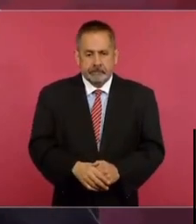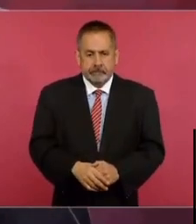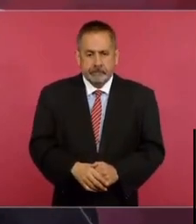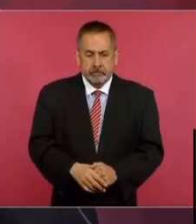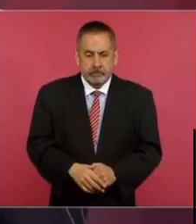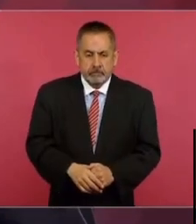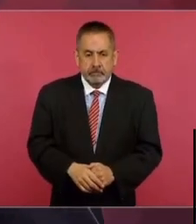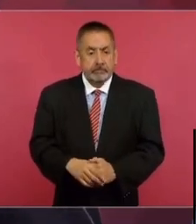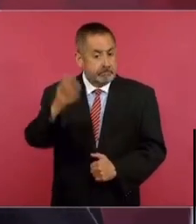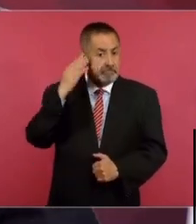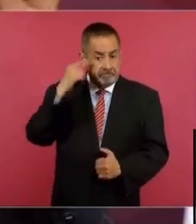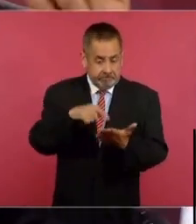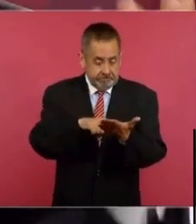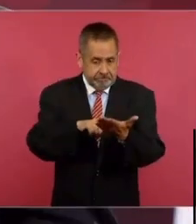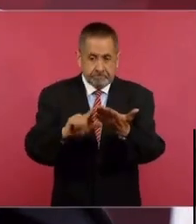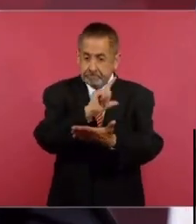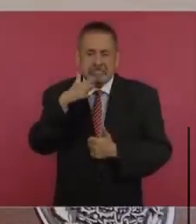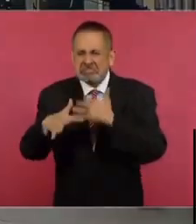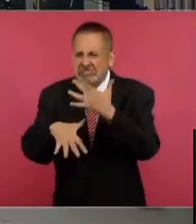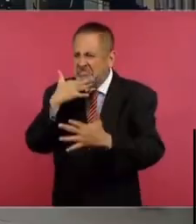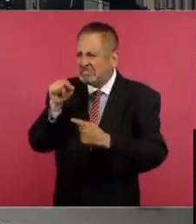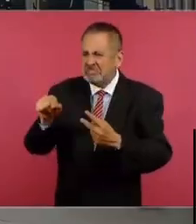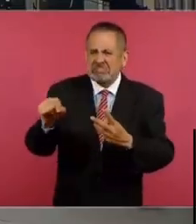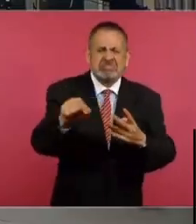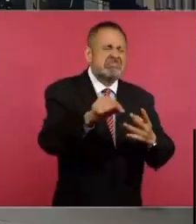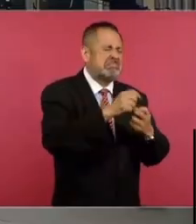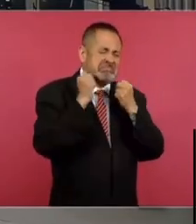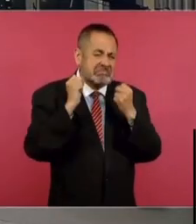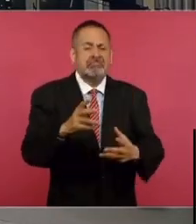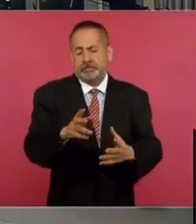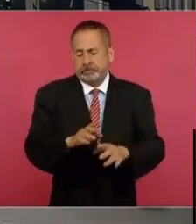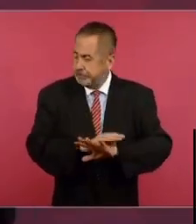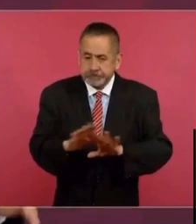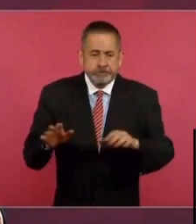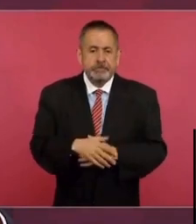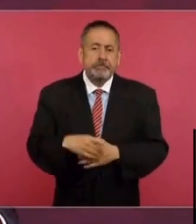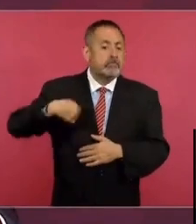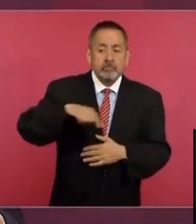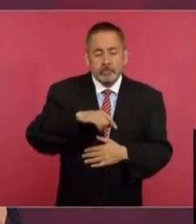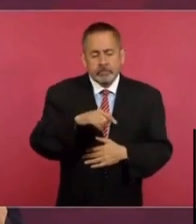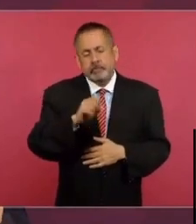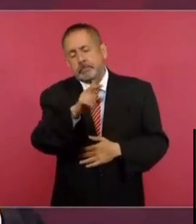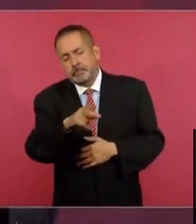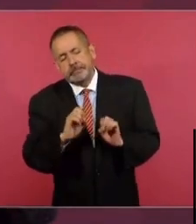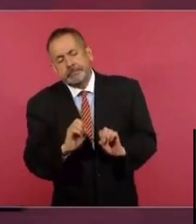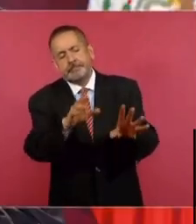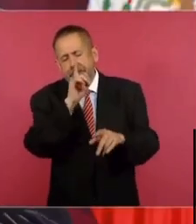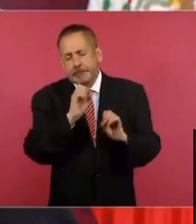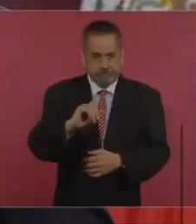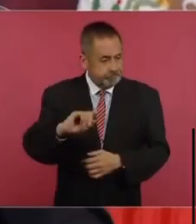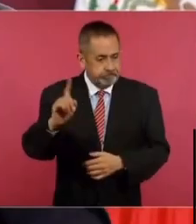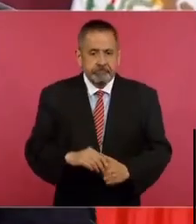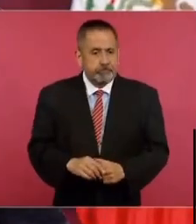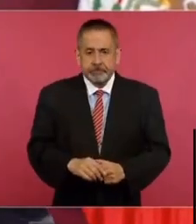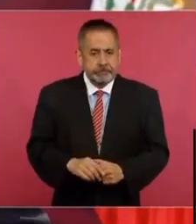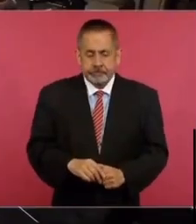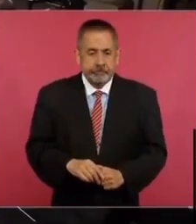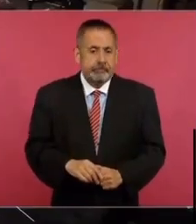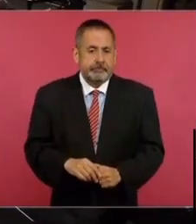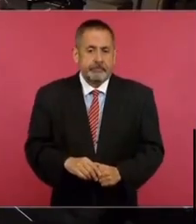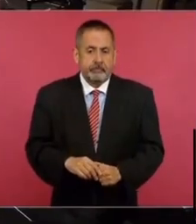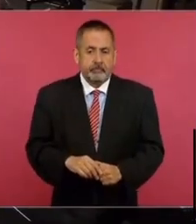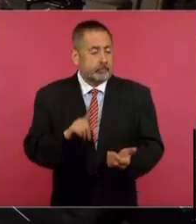ni siquiera se consideraba como delito grave. Entonces no podemos dar tregua a la corrupción, aunque